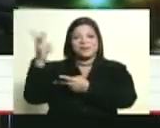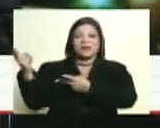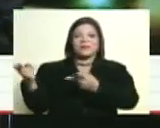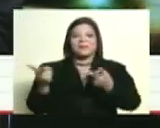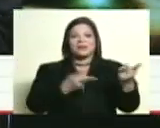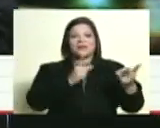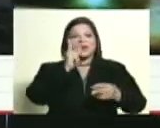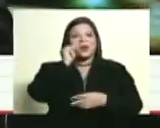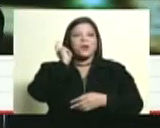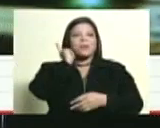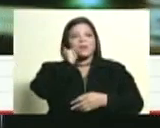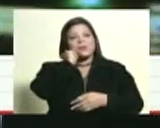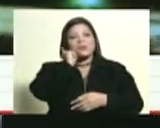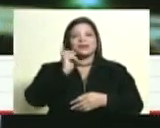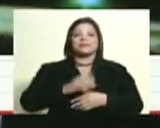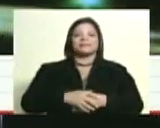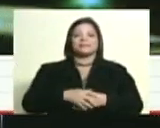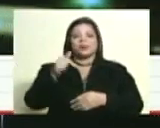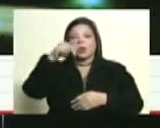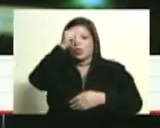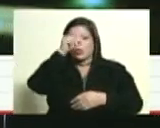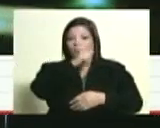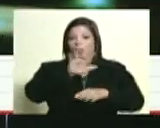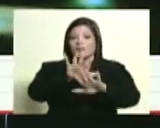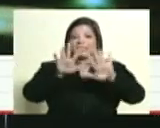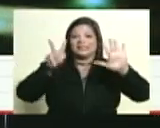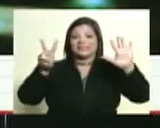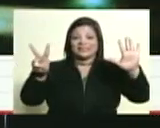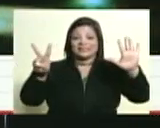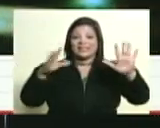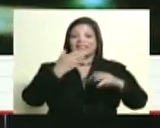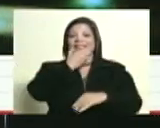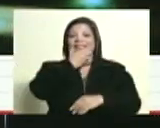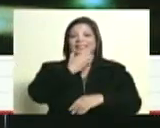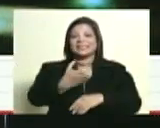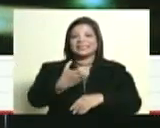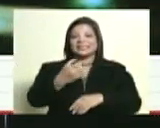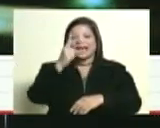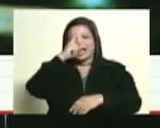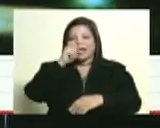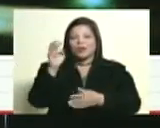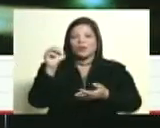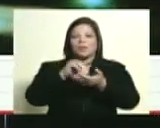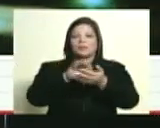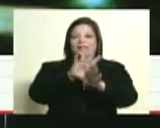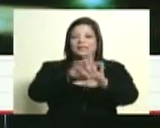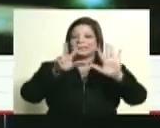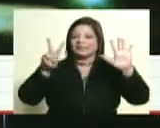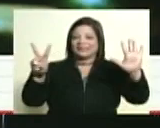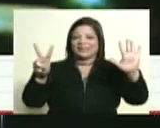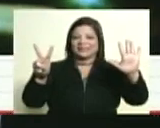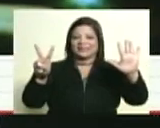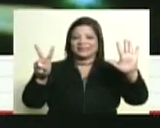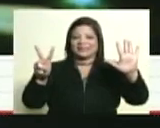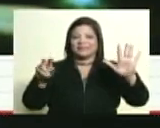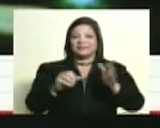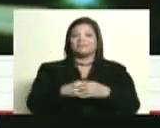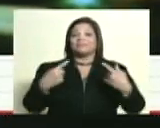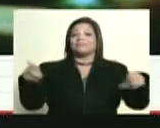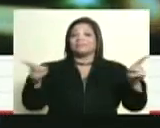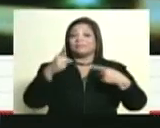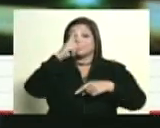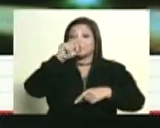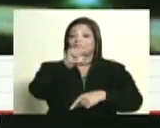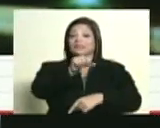y bienvenidos hoy, domingo 17 de diciembre del año 2017. Se están cumpliendo